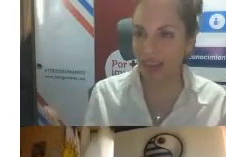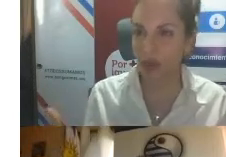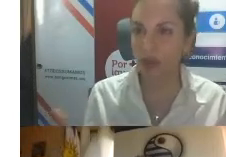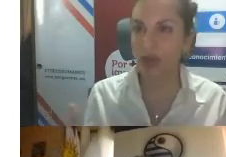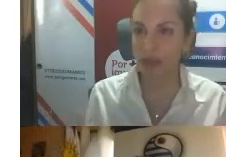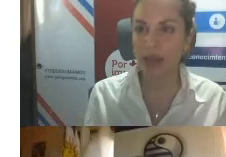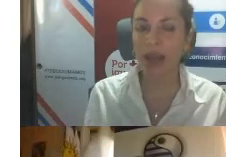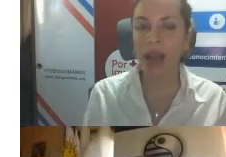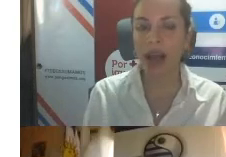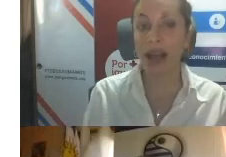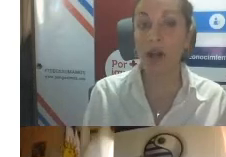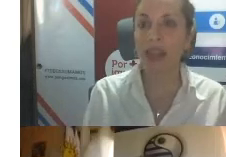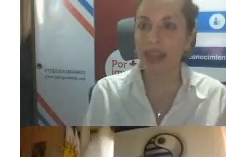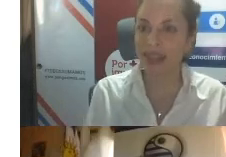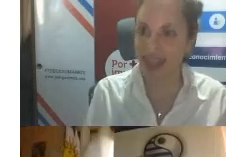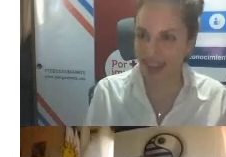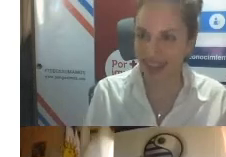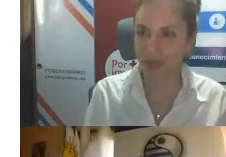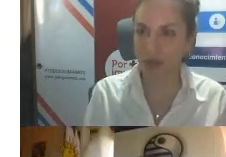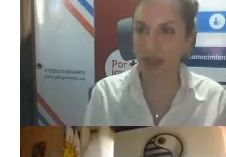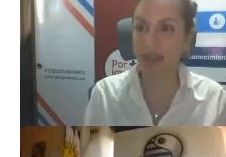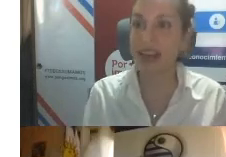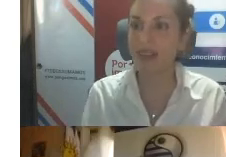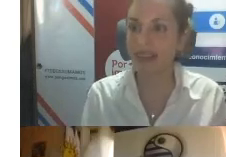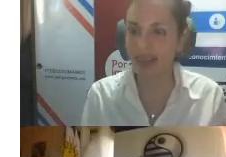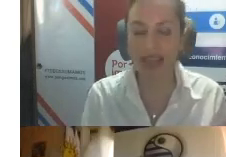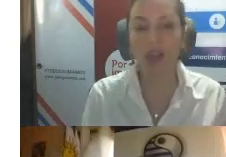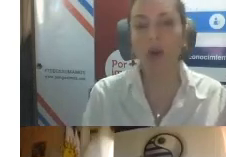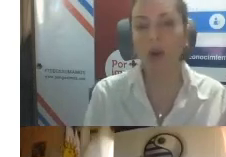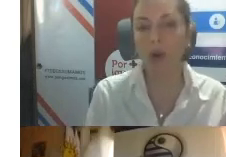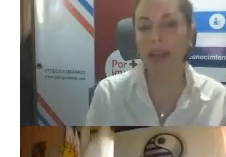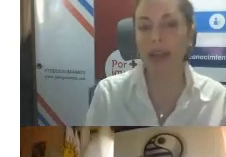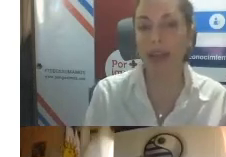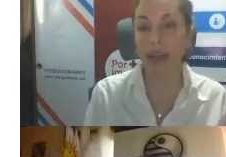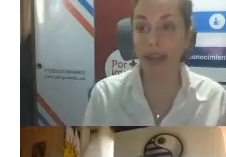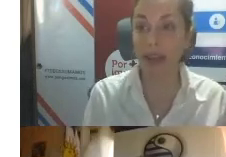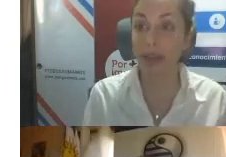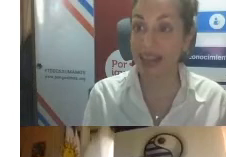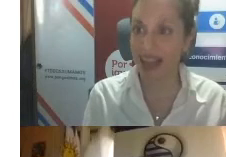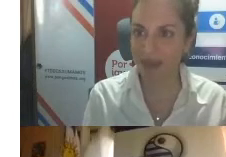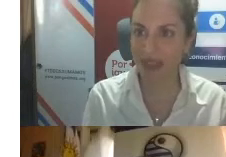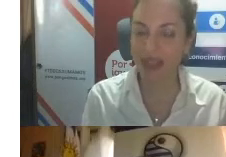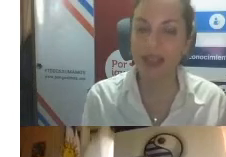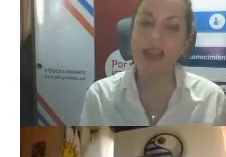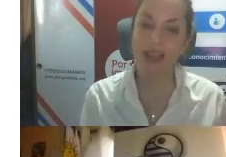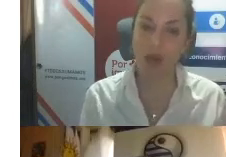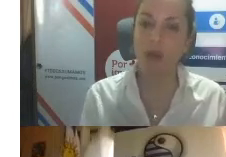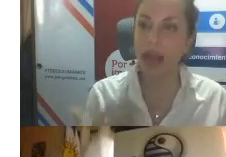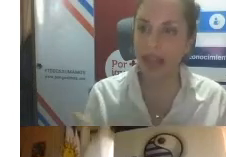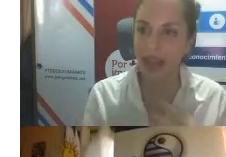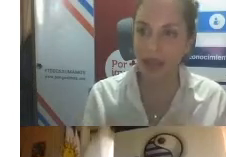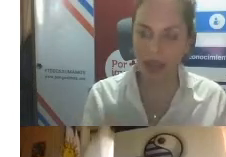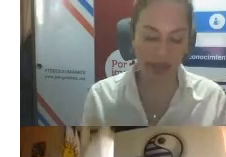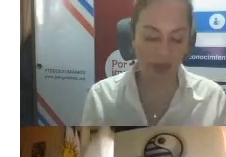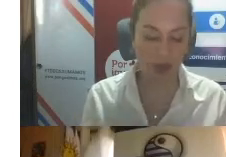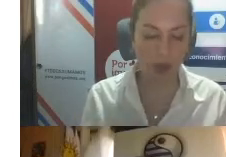necesarios, también, a la hora de pensar, el enfoque de la RBC o del PLA. ¿Sí? Ya los vamos